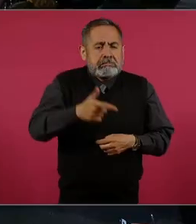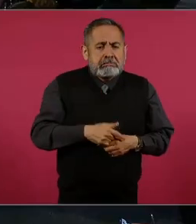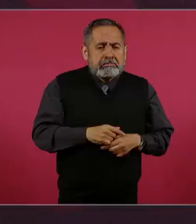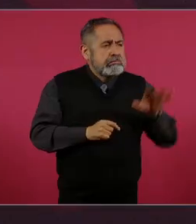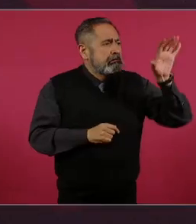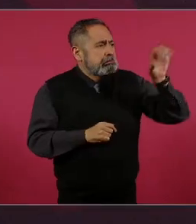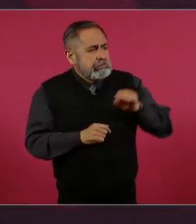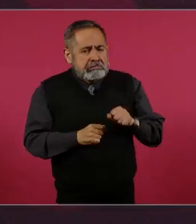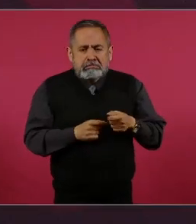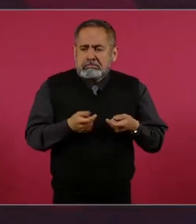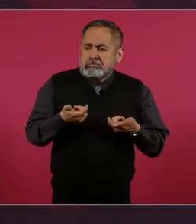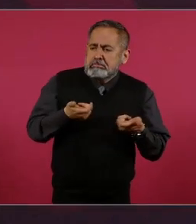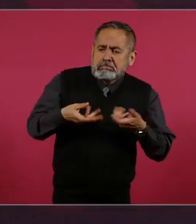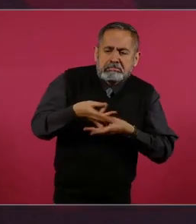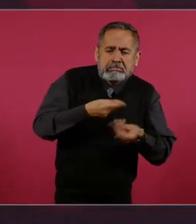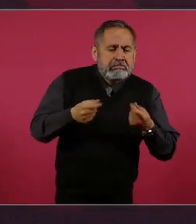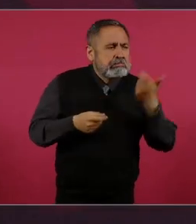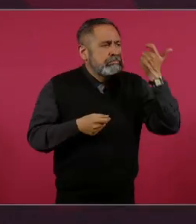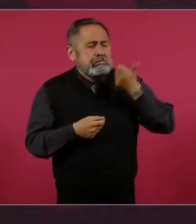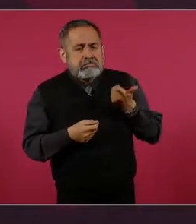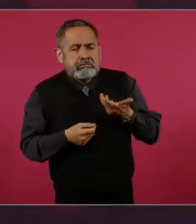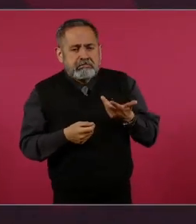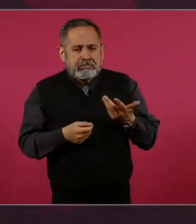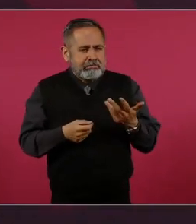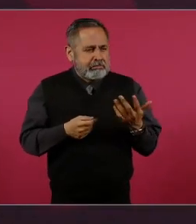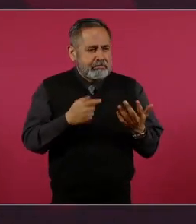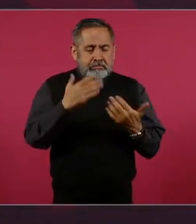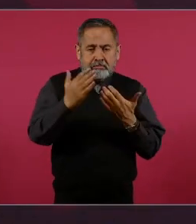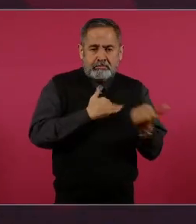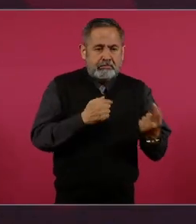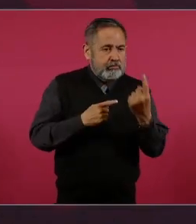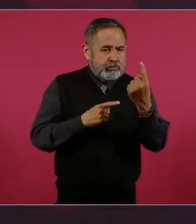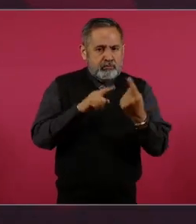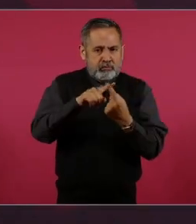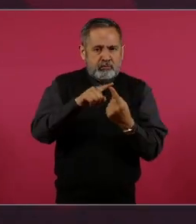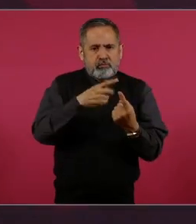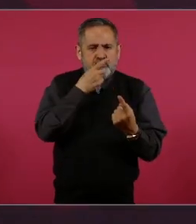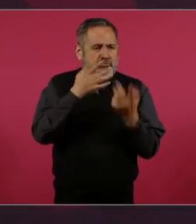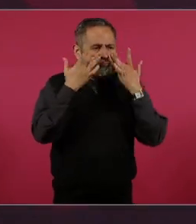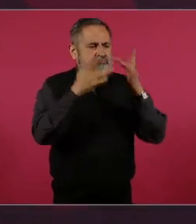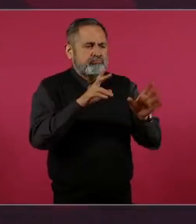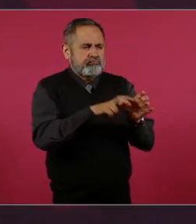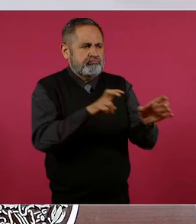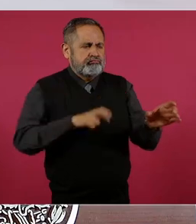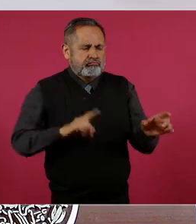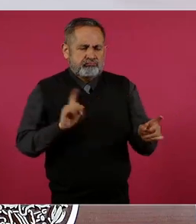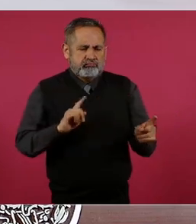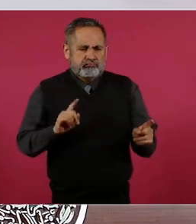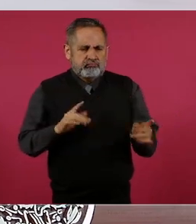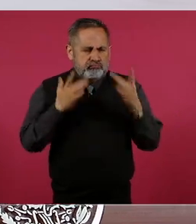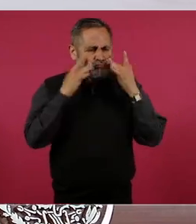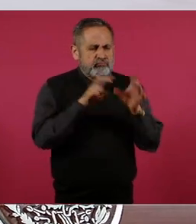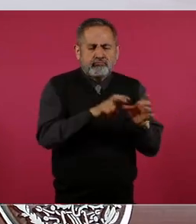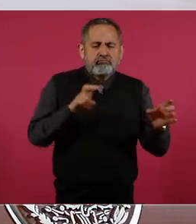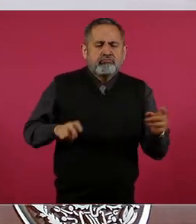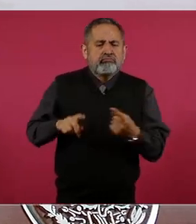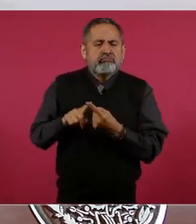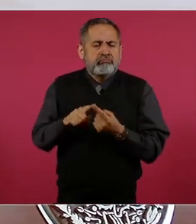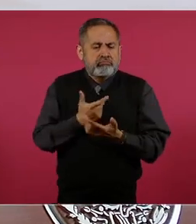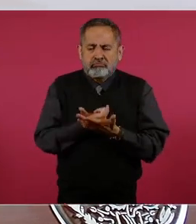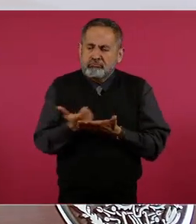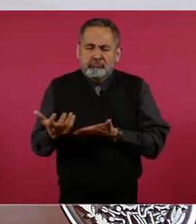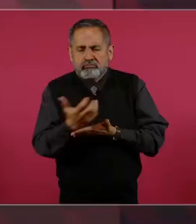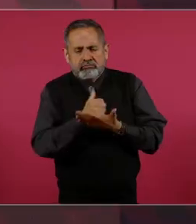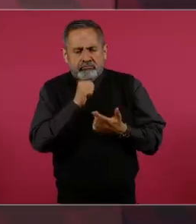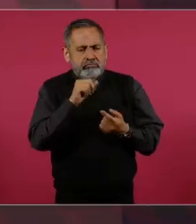reciban en total, con excepción de una que ya renunció a ese sueldo